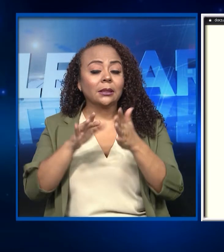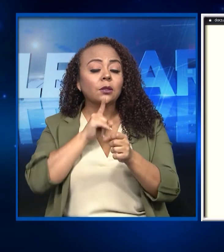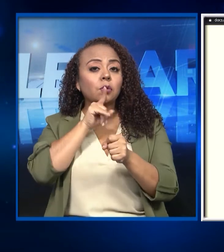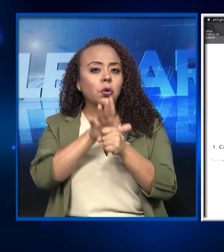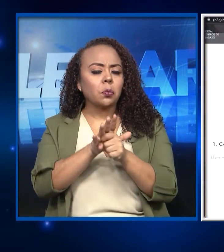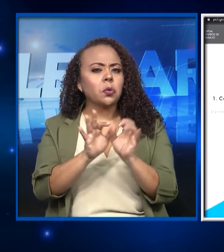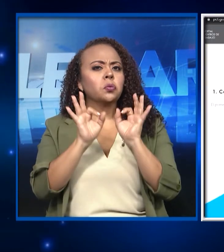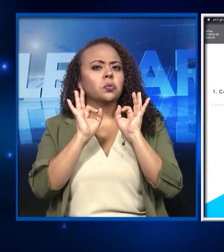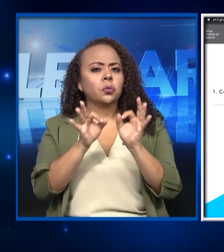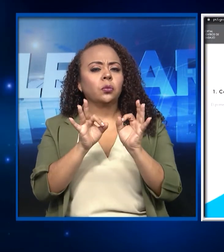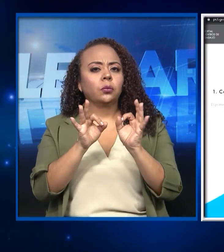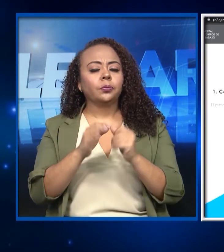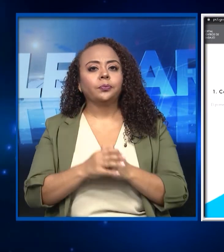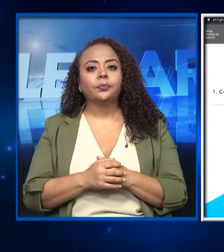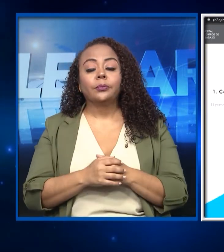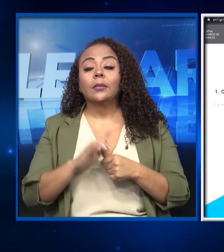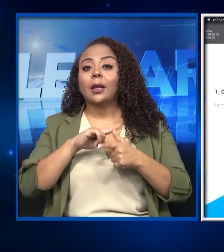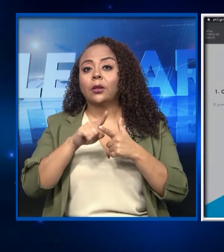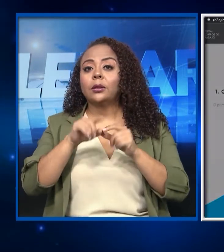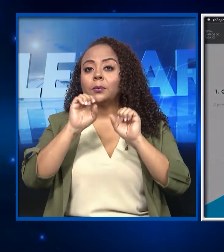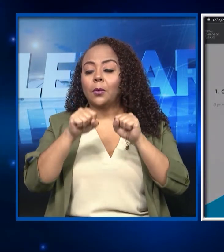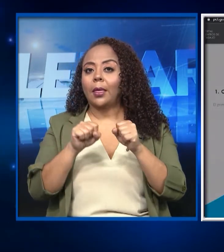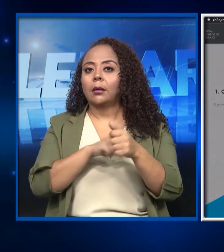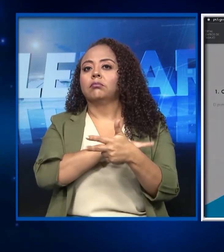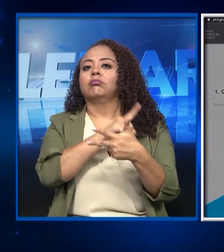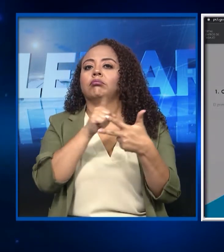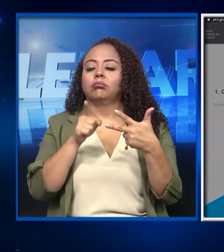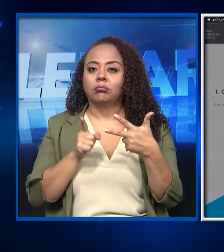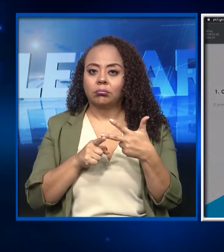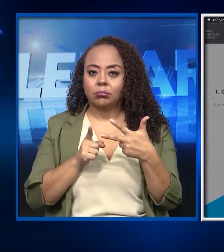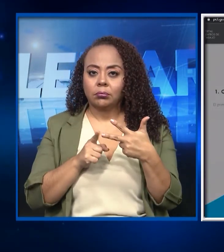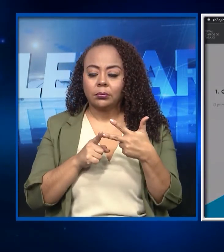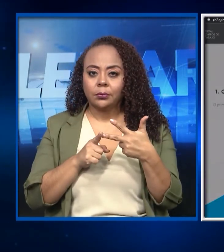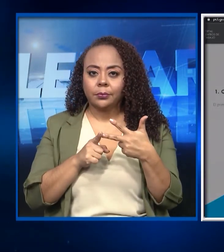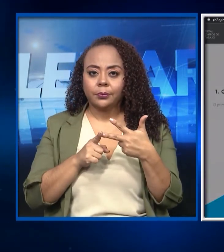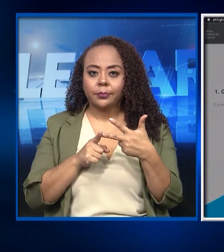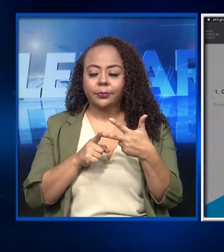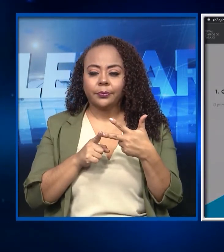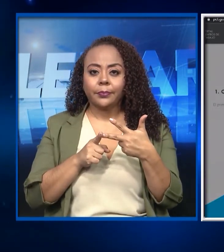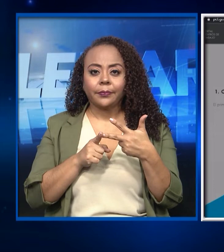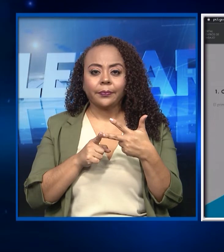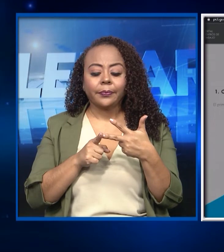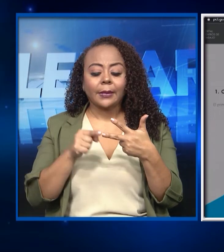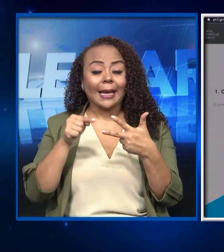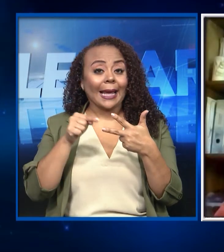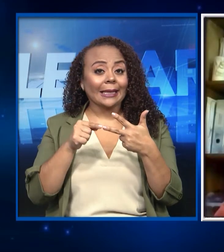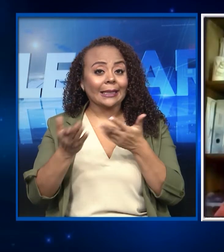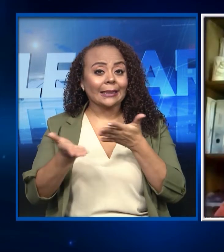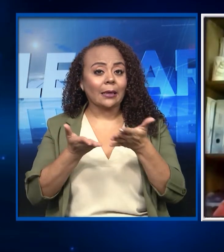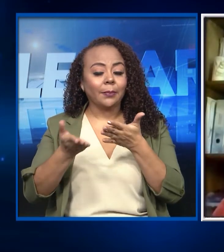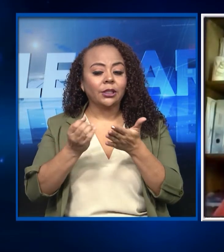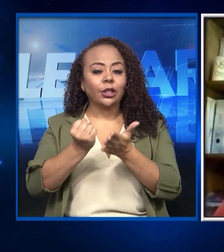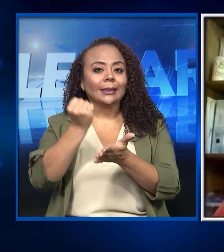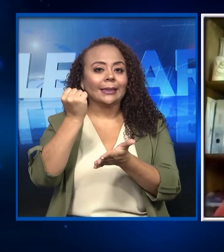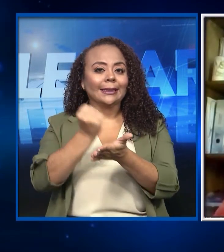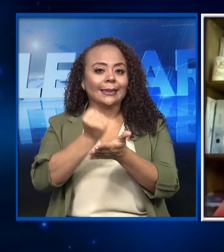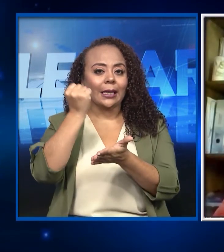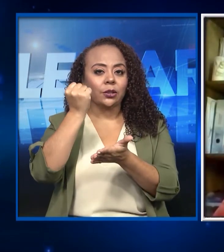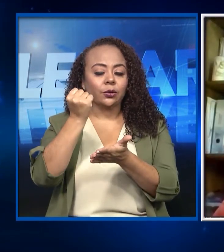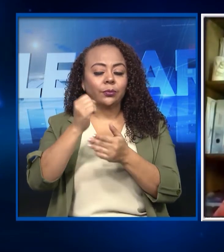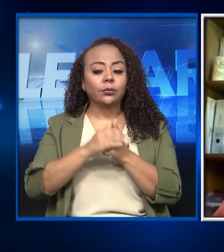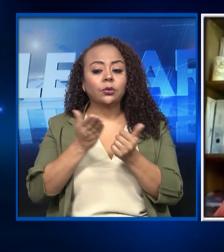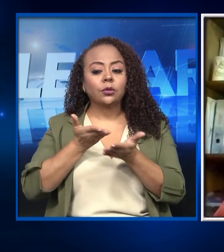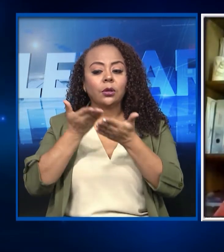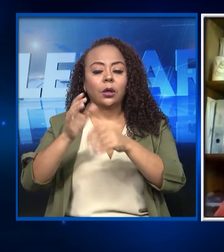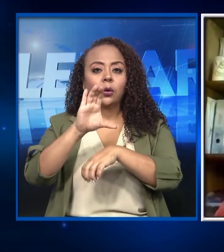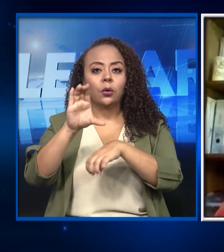bien en su protocolo pueden pasar al tercer servicio, que es justamente un sello que otorga